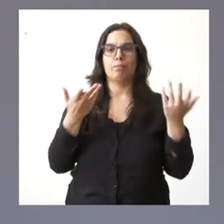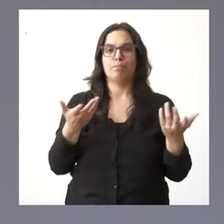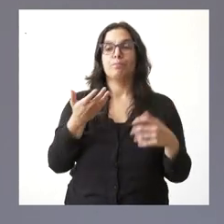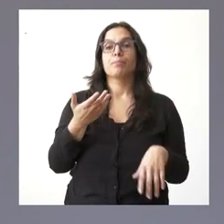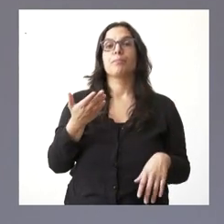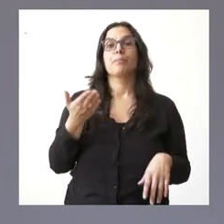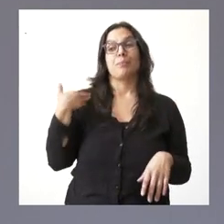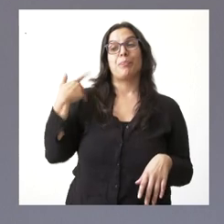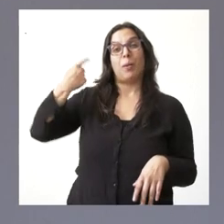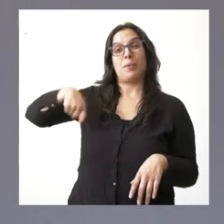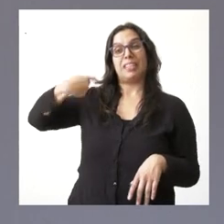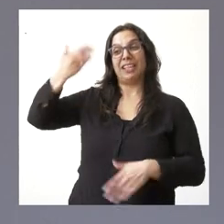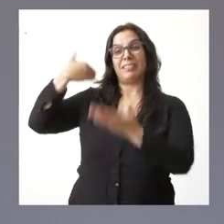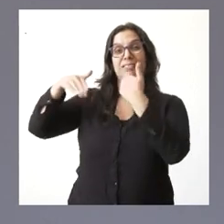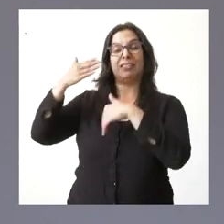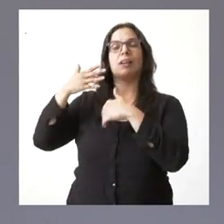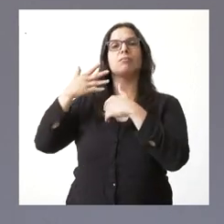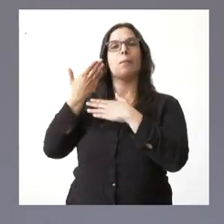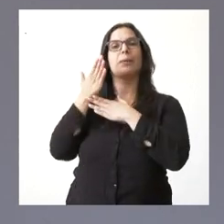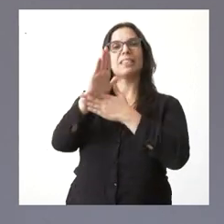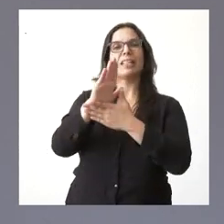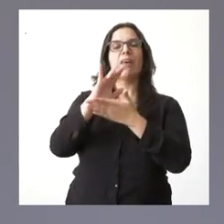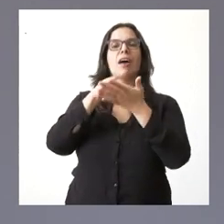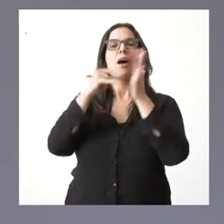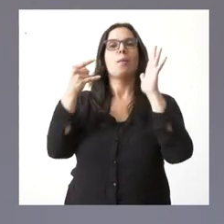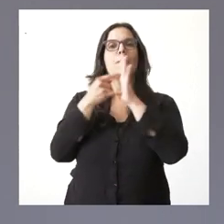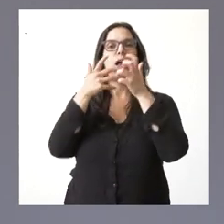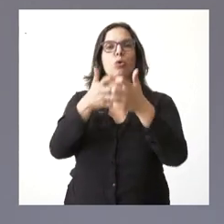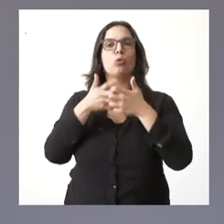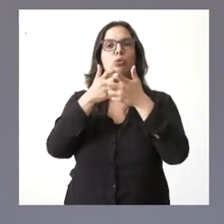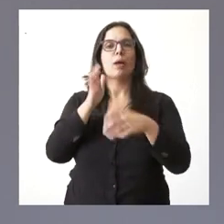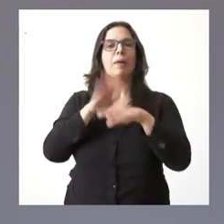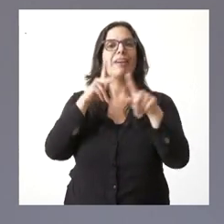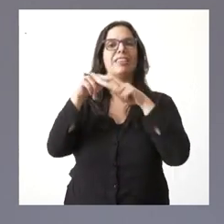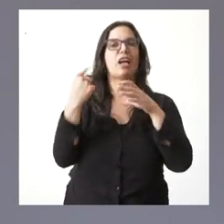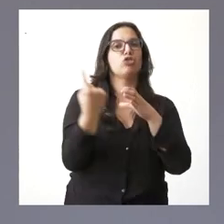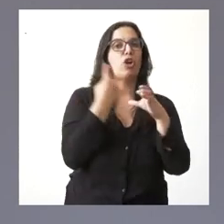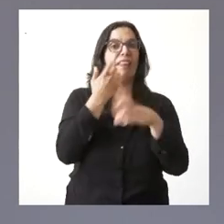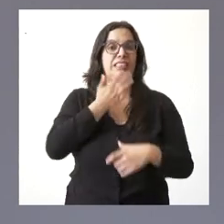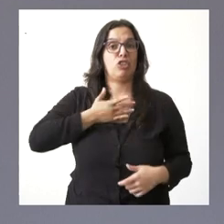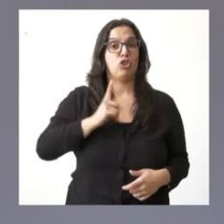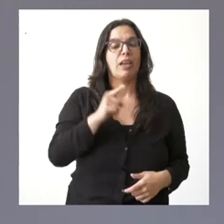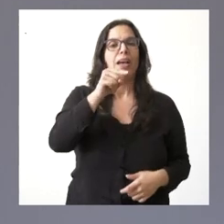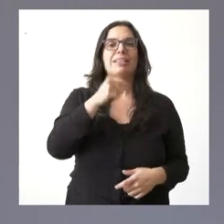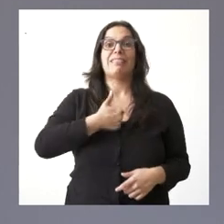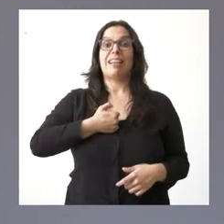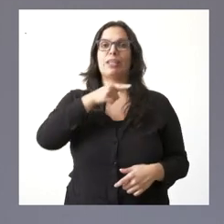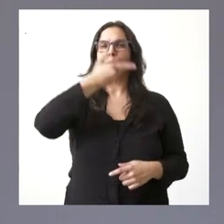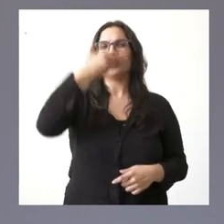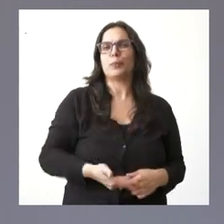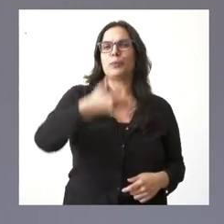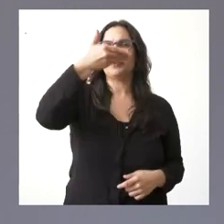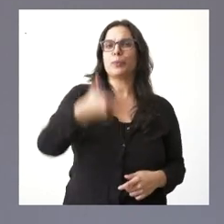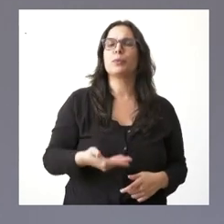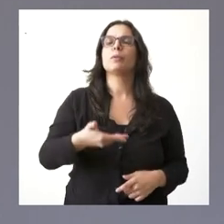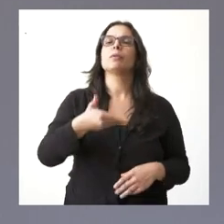presentaba el plan de lucha contra la soledad no deseada, la teleasistencia era uno de los pilares fundamentales sobre los que